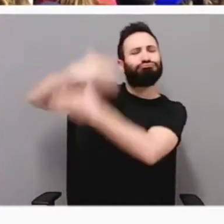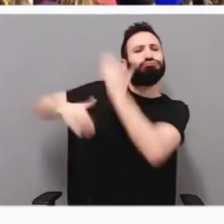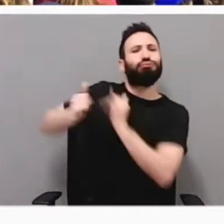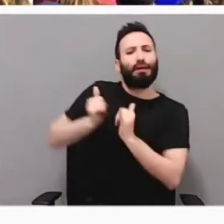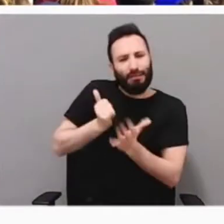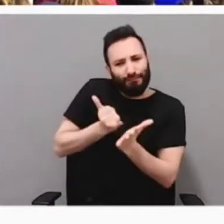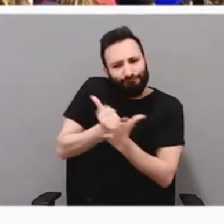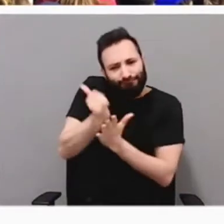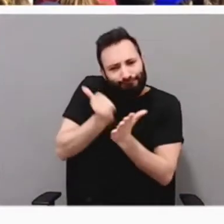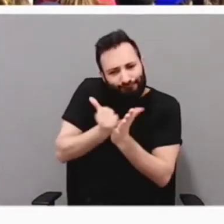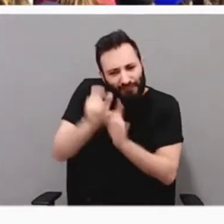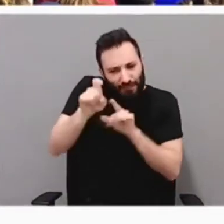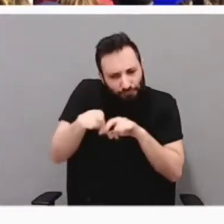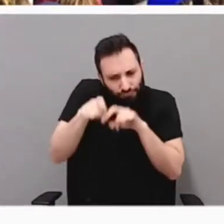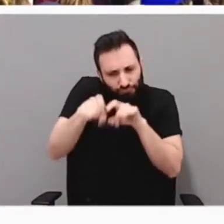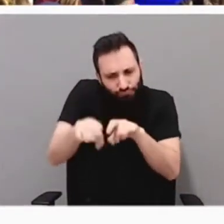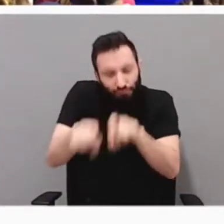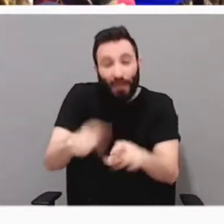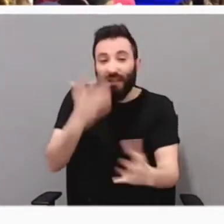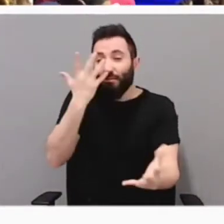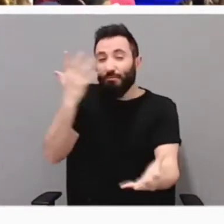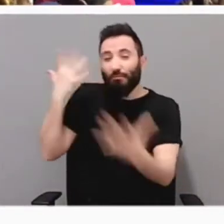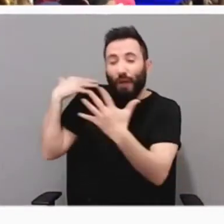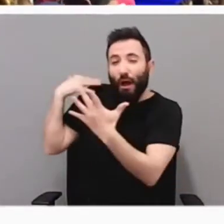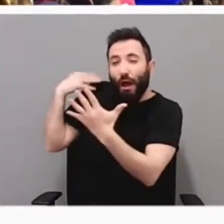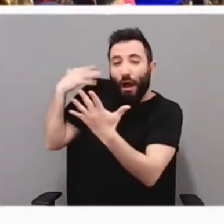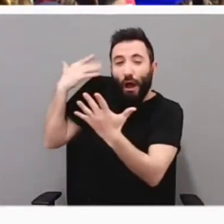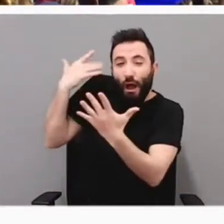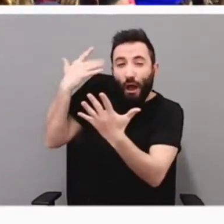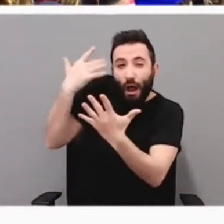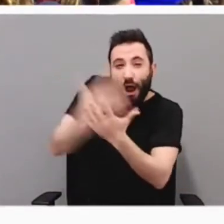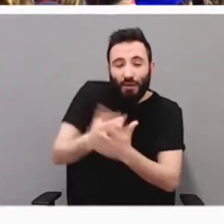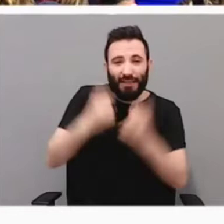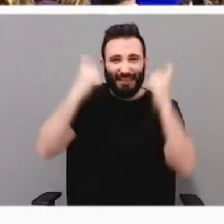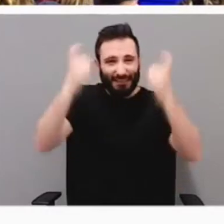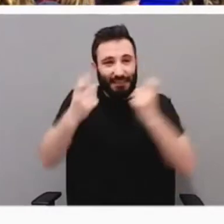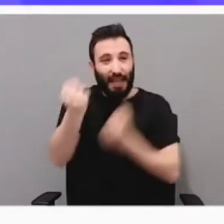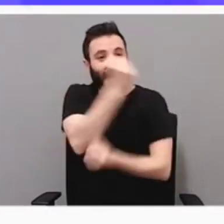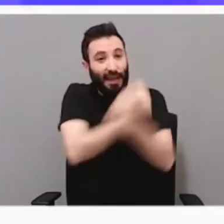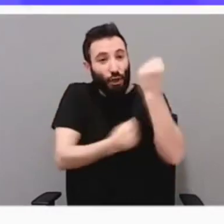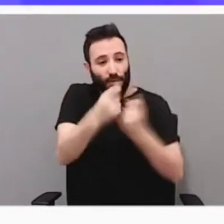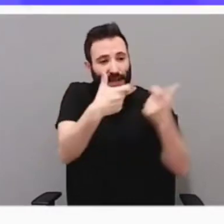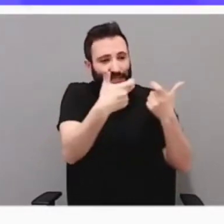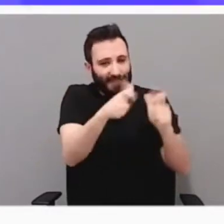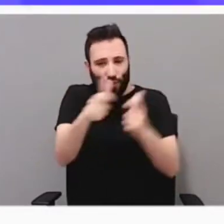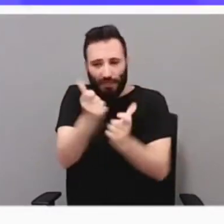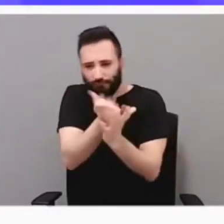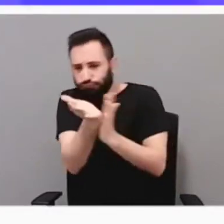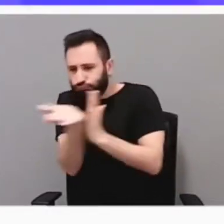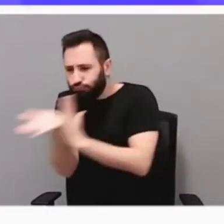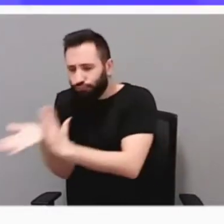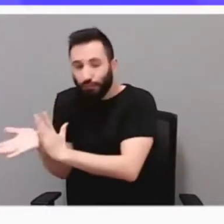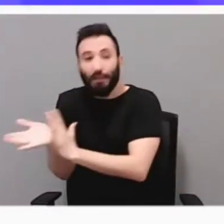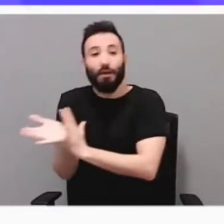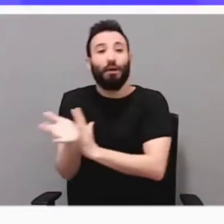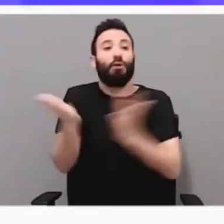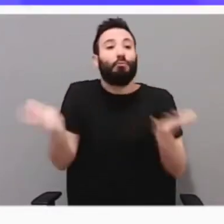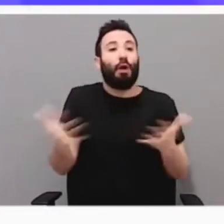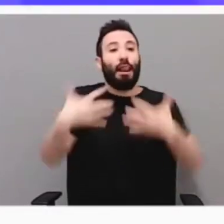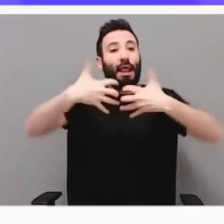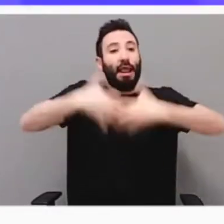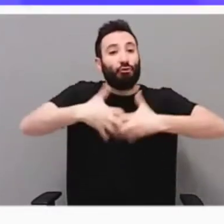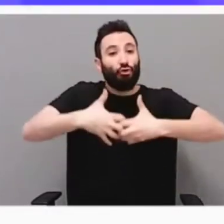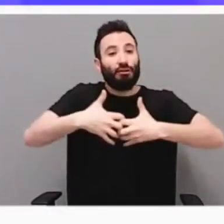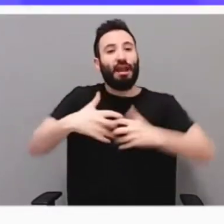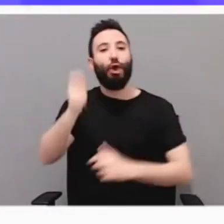décadas ha hecho un esfuerzo ingente por diversificar su economía hacia otros sectores, entre los que brillan la industria y el turismo.